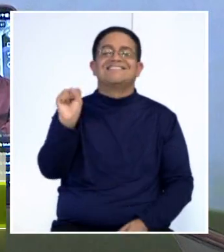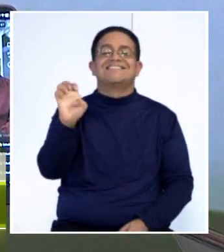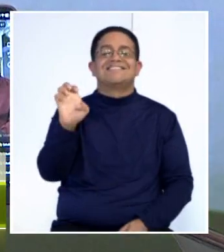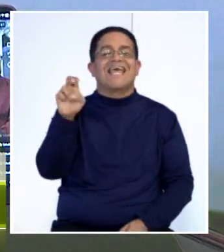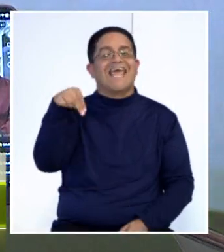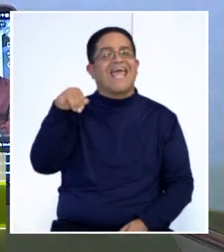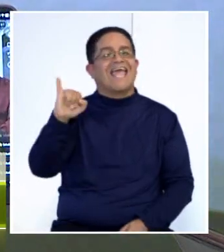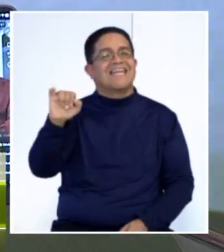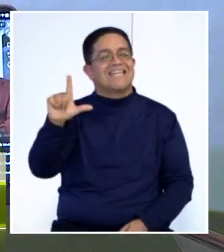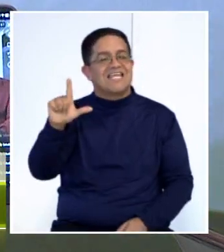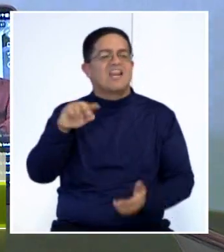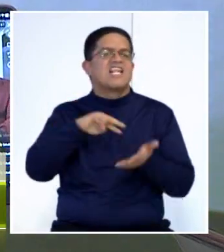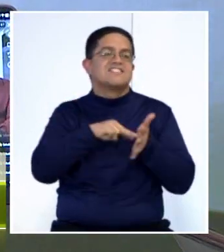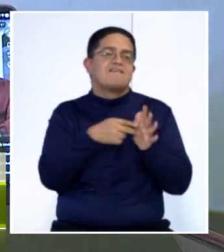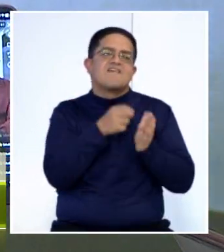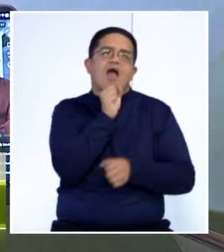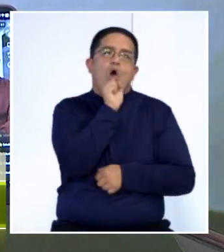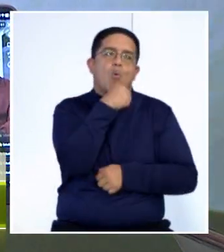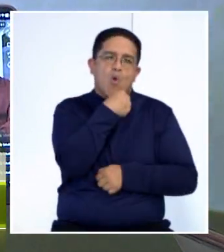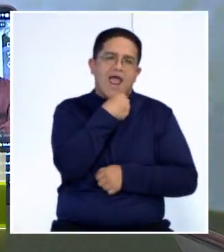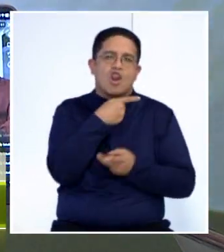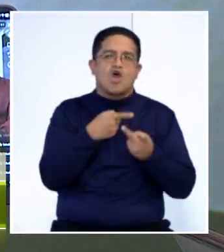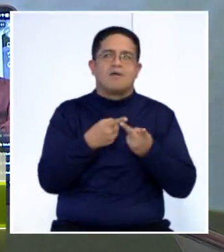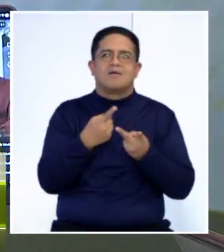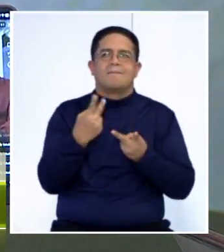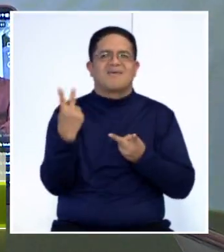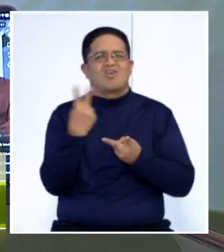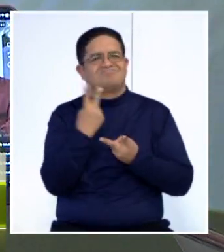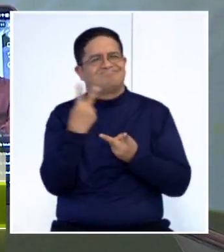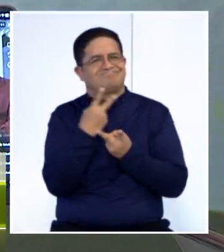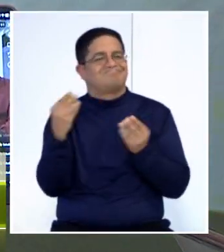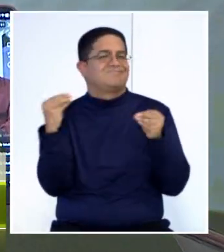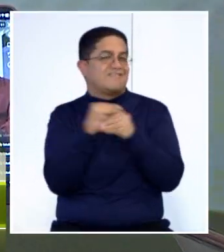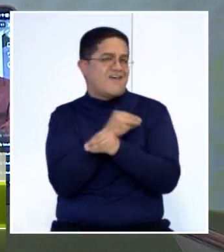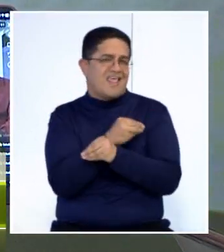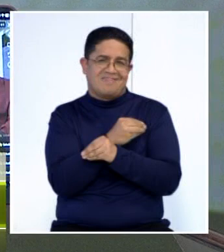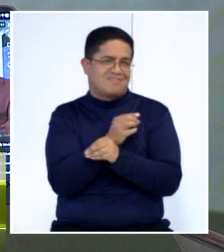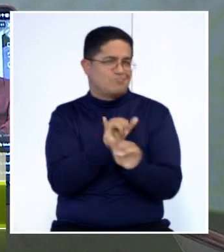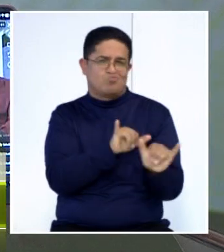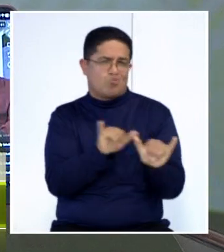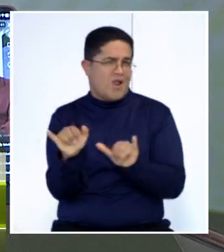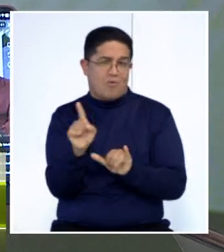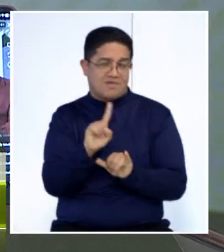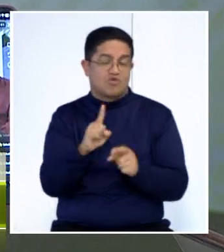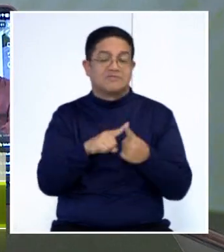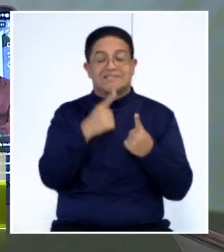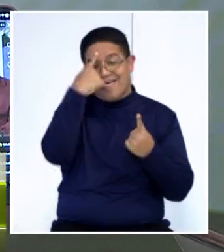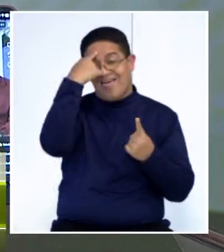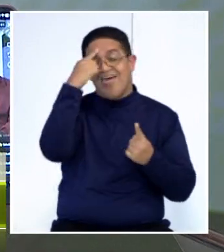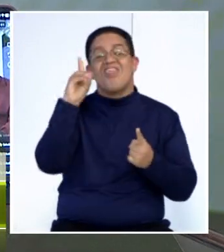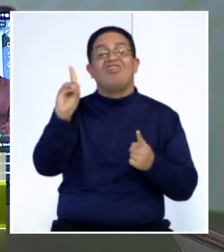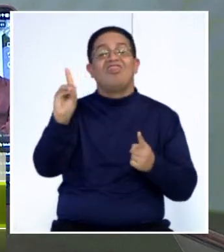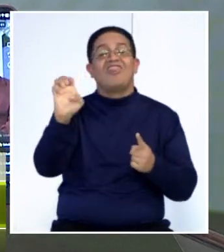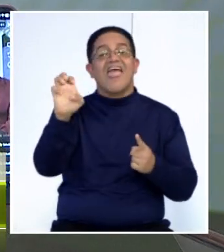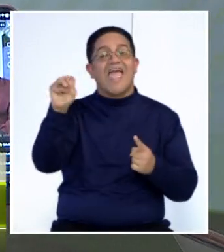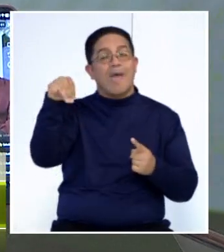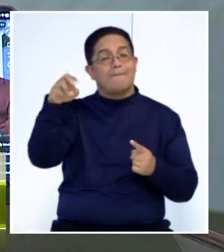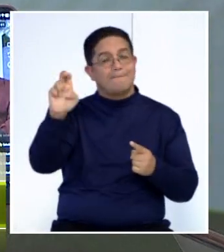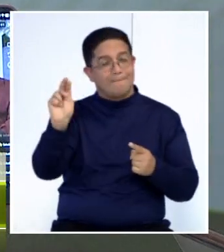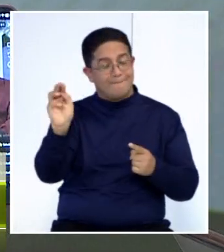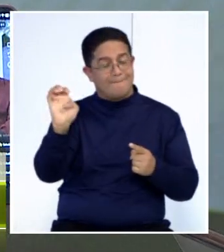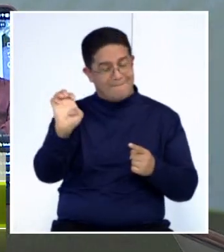demencia. Y hay pacientes seniles que no se demencian. Por supuesto. Entonces, se habla en general de demencia, es el término clínico, o